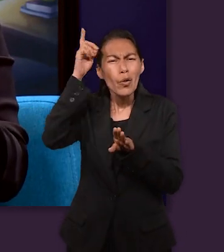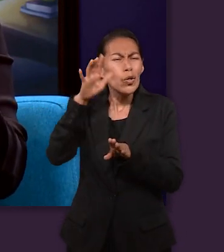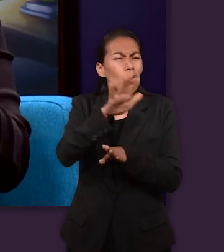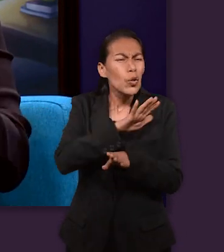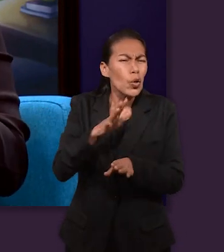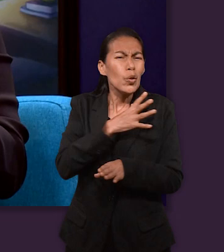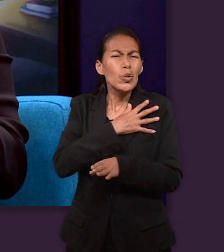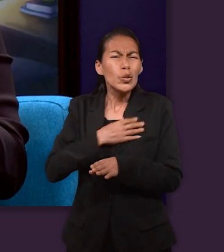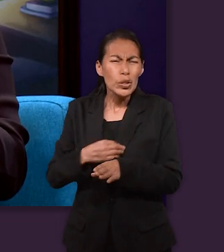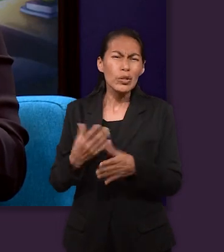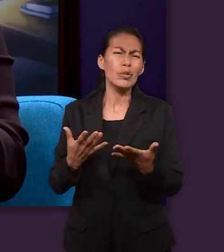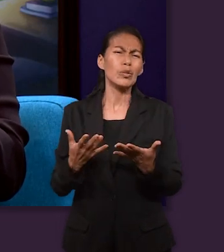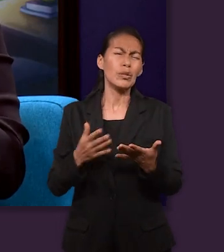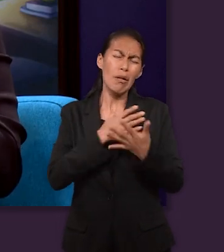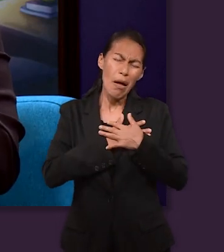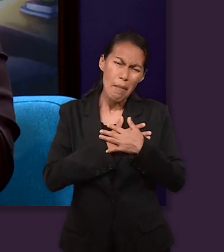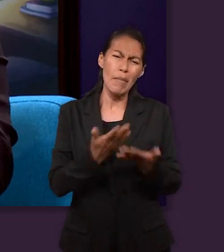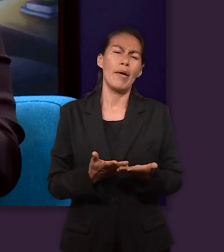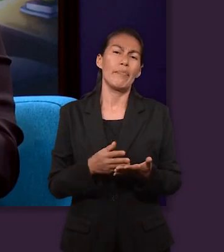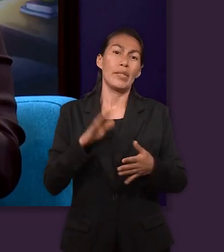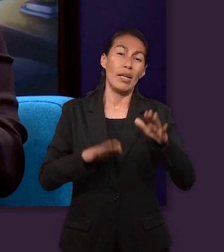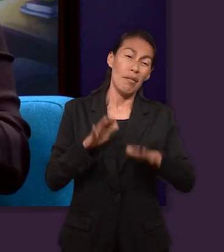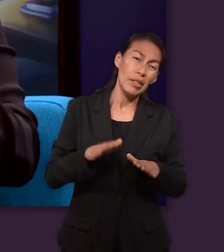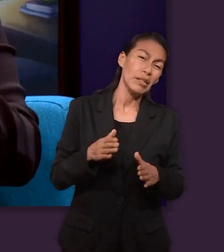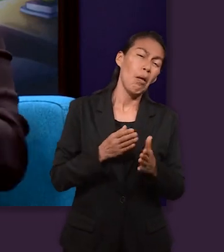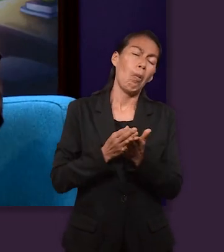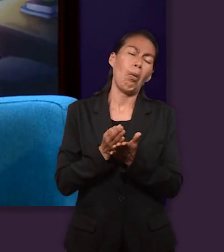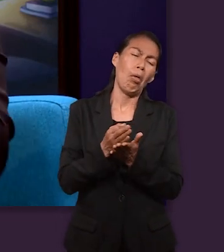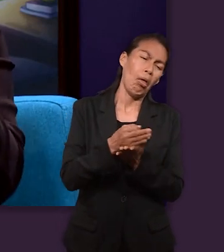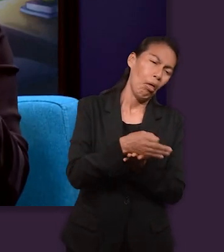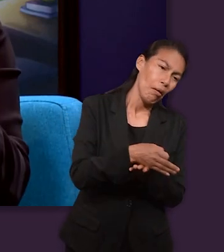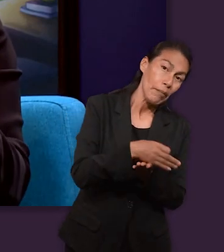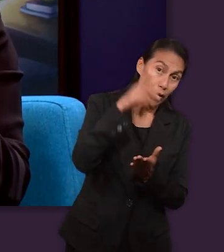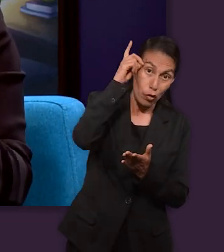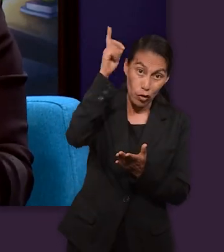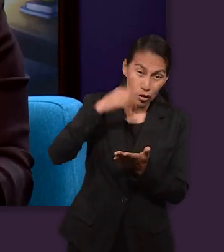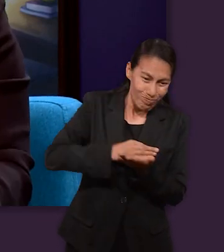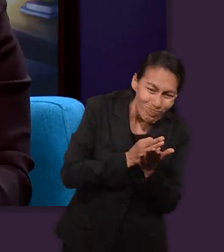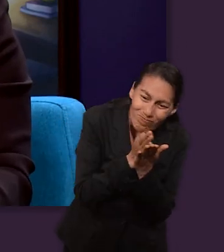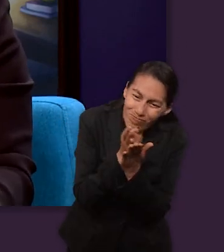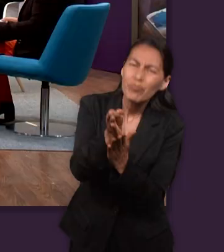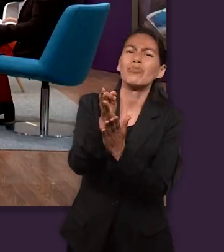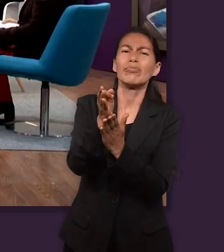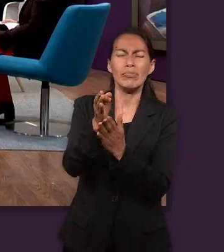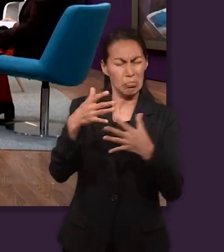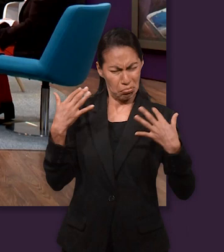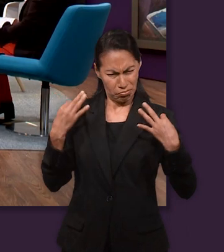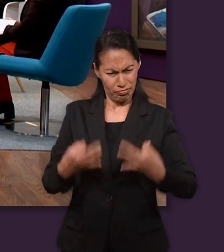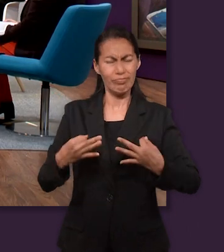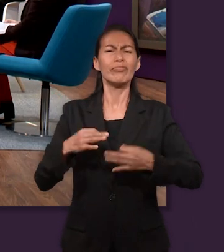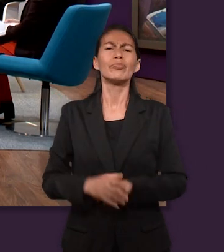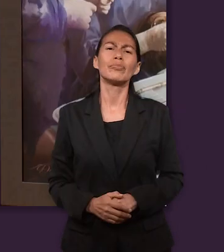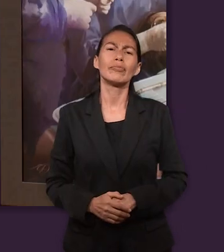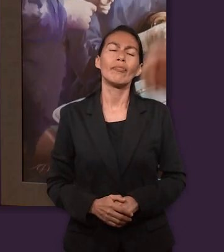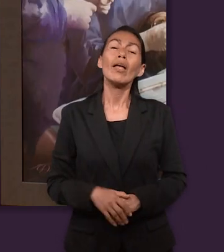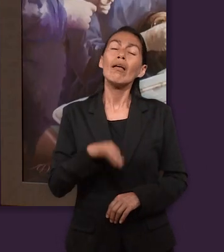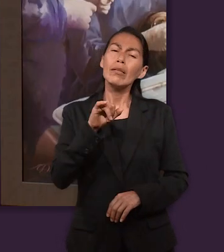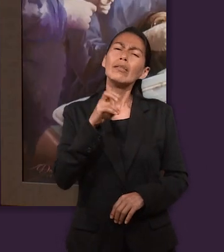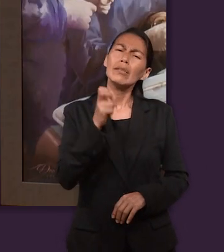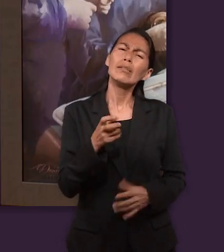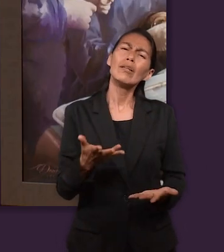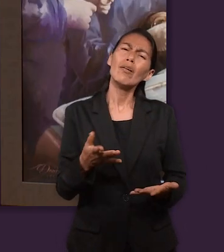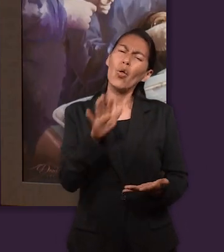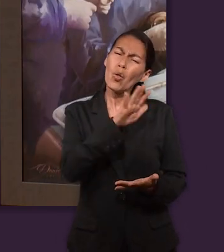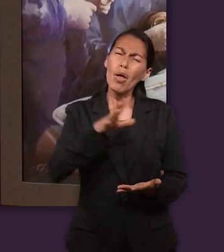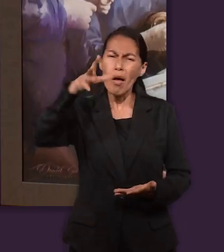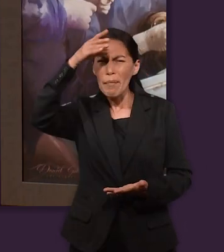siempre condisciende con sus hijos y lo torcido, Él busca la manera de enderezarlos. Sí, pues podemos tener una lección de